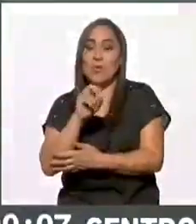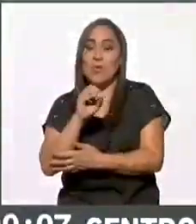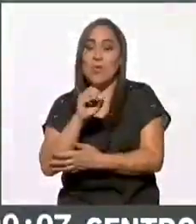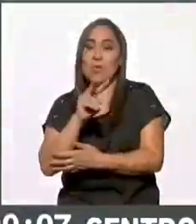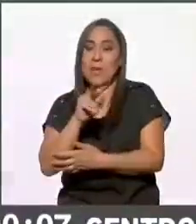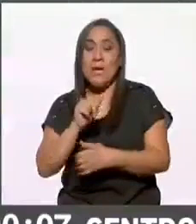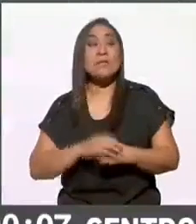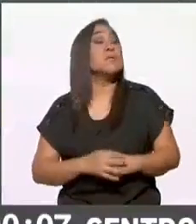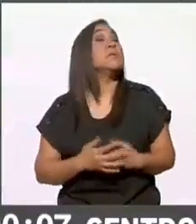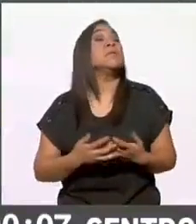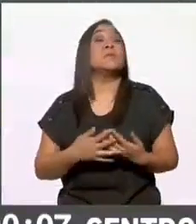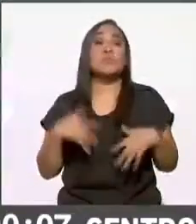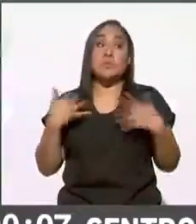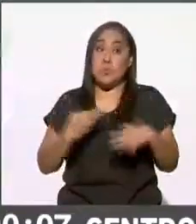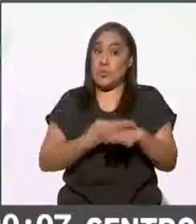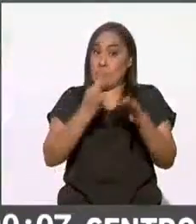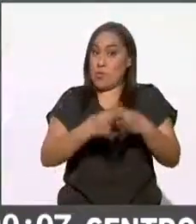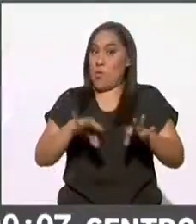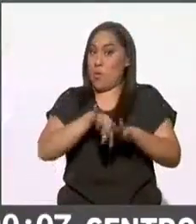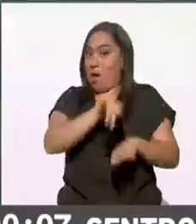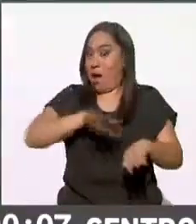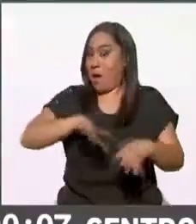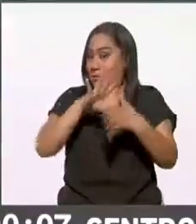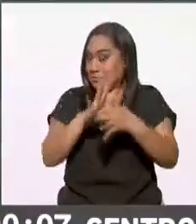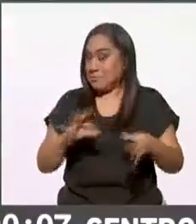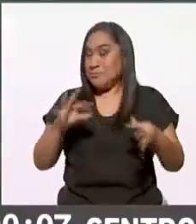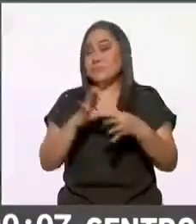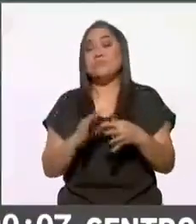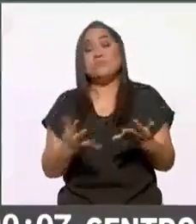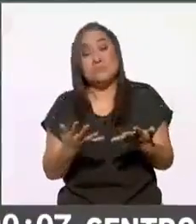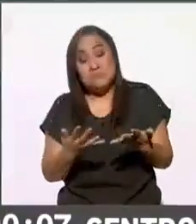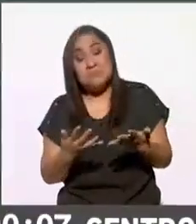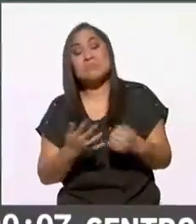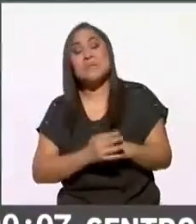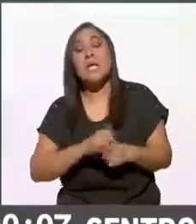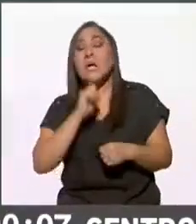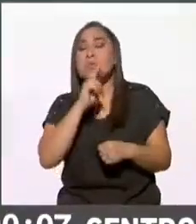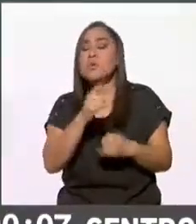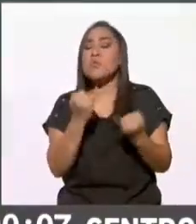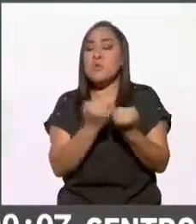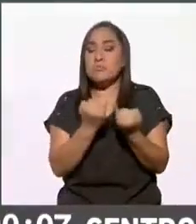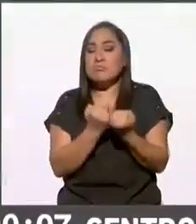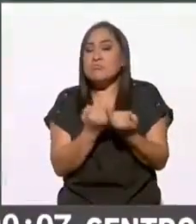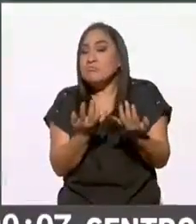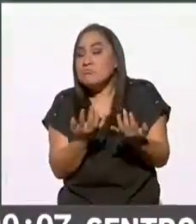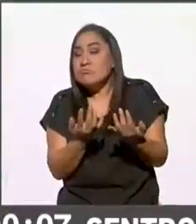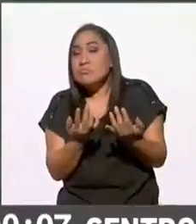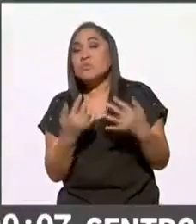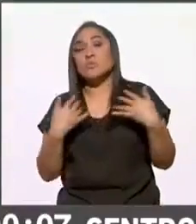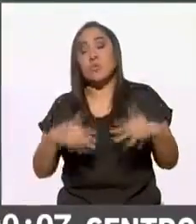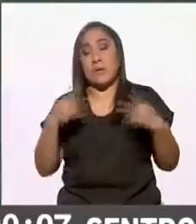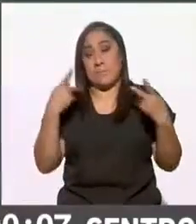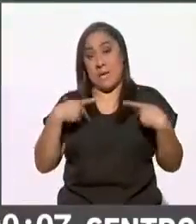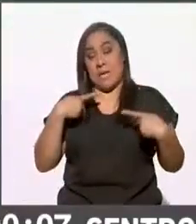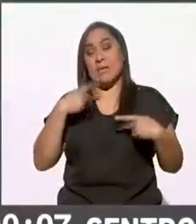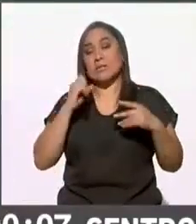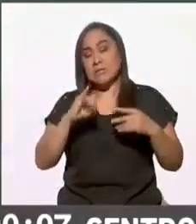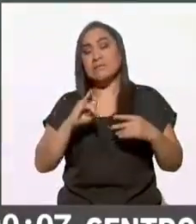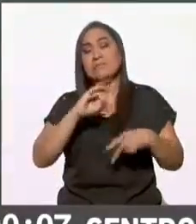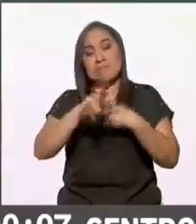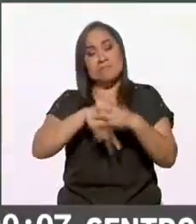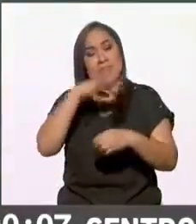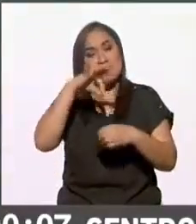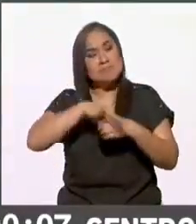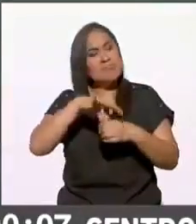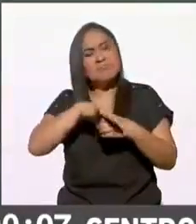destacados sin duda y pues la conformación sobre todo de la participación ciudadana es